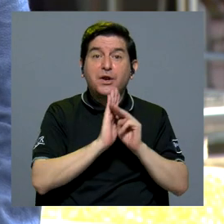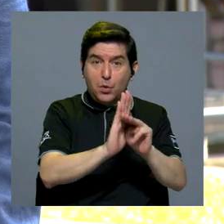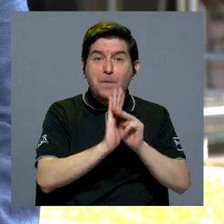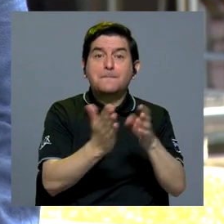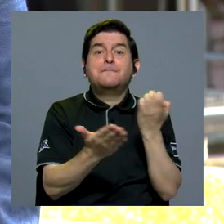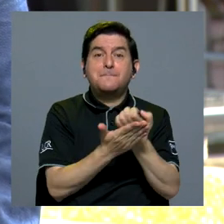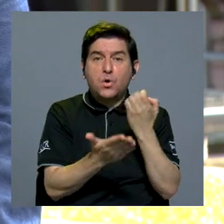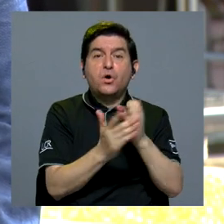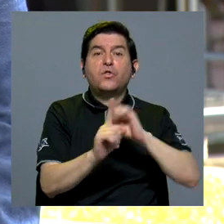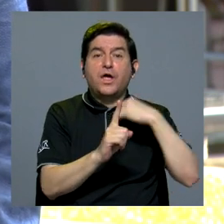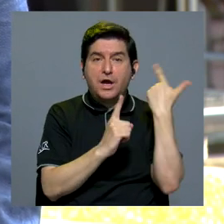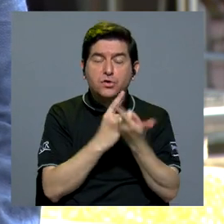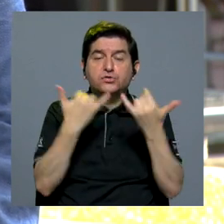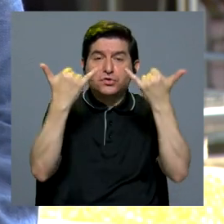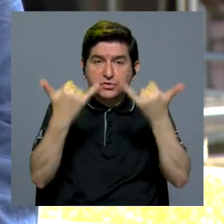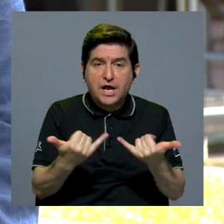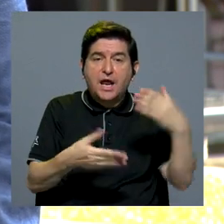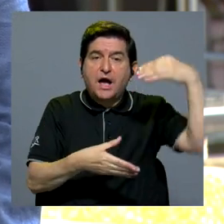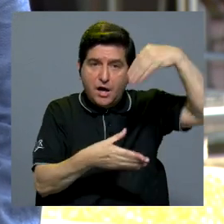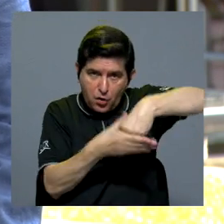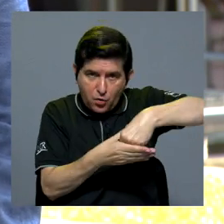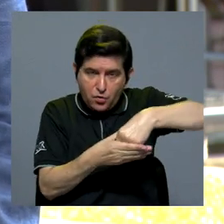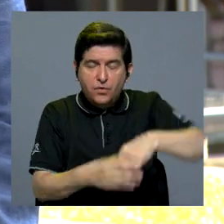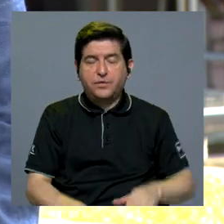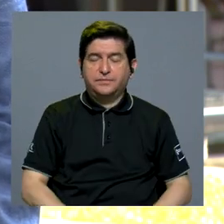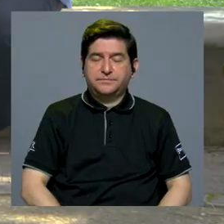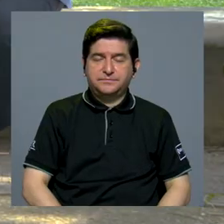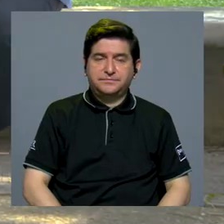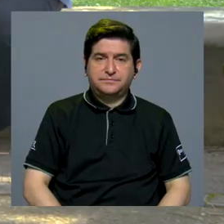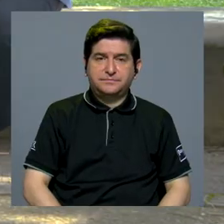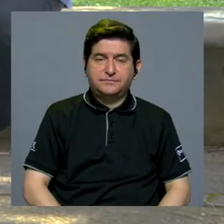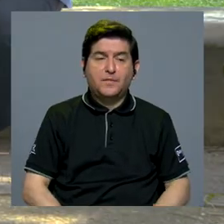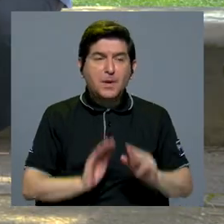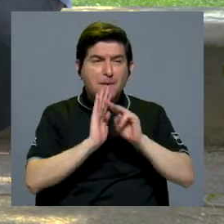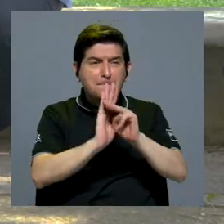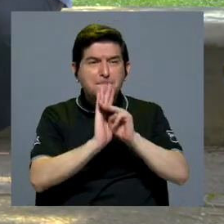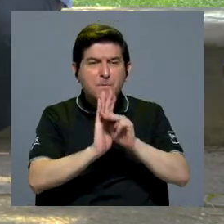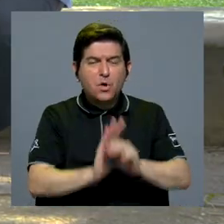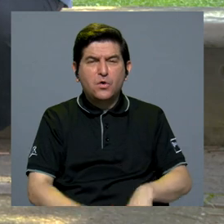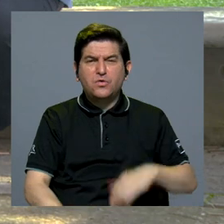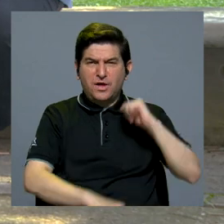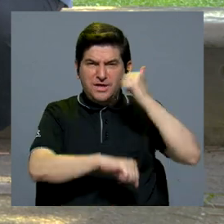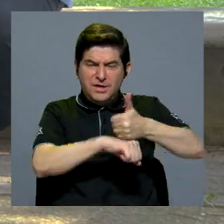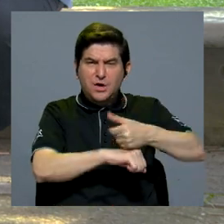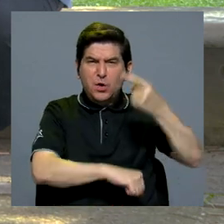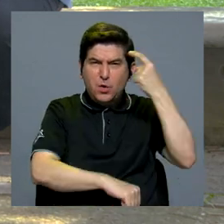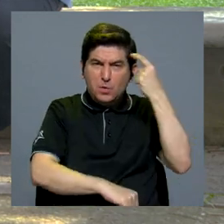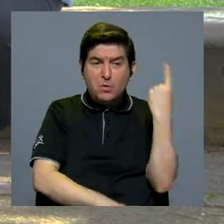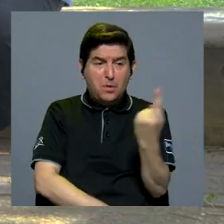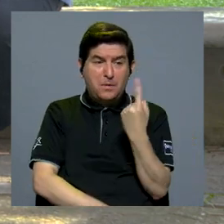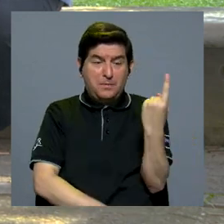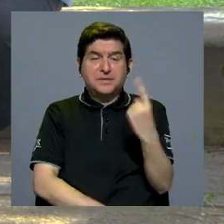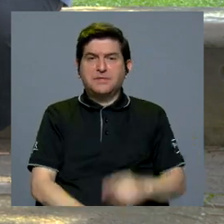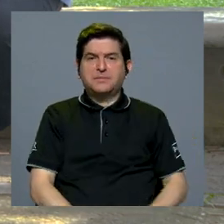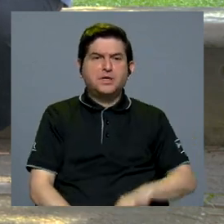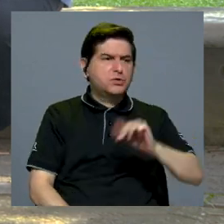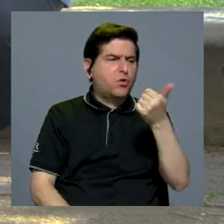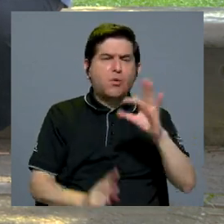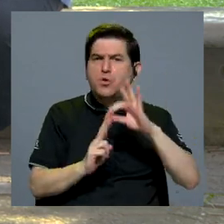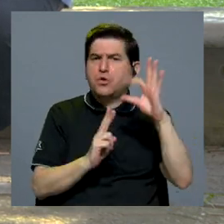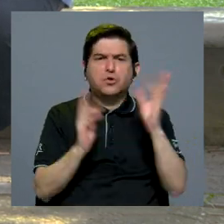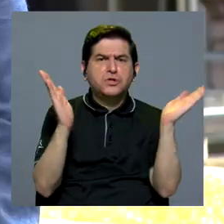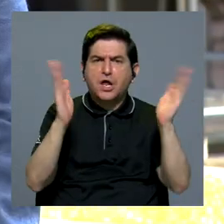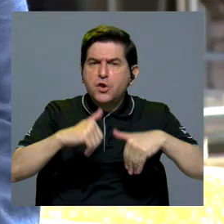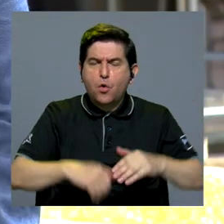modelo económico-social en el que estamos inscritas e inscritos. Es un modelo que se ha impuesto como pensamiento único, como que no hay otra